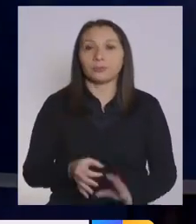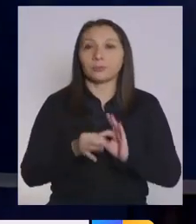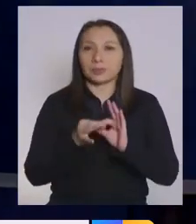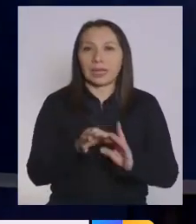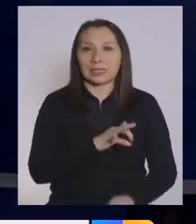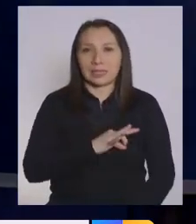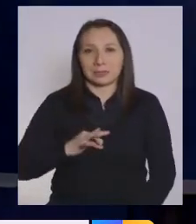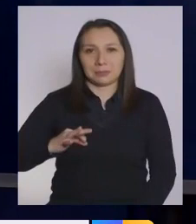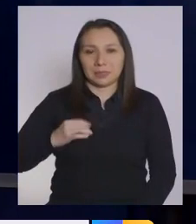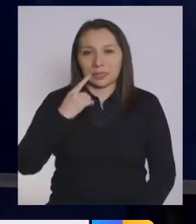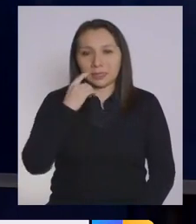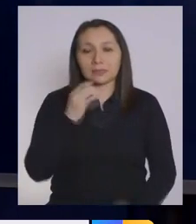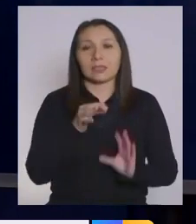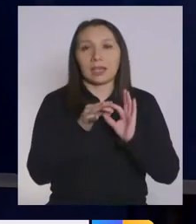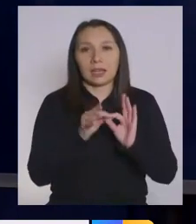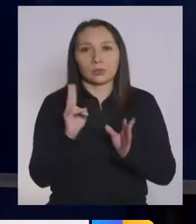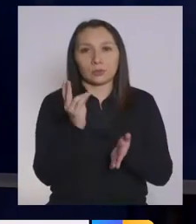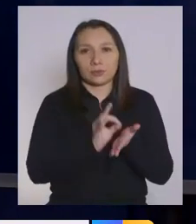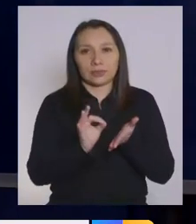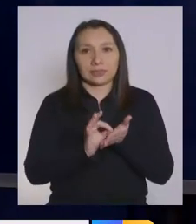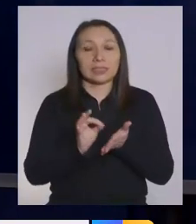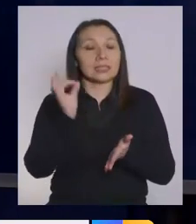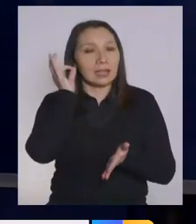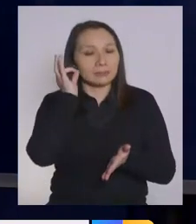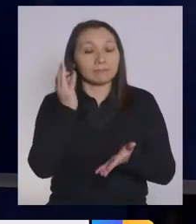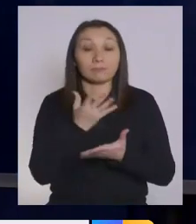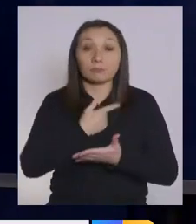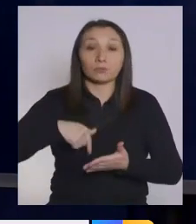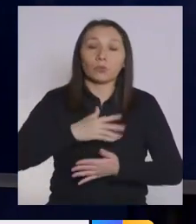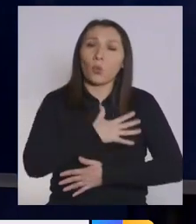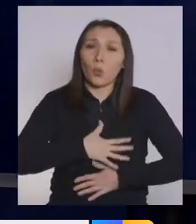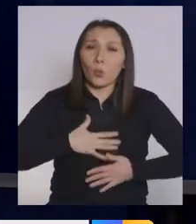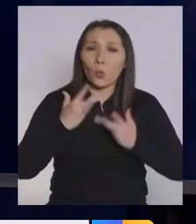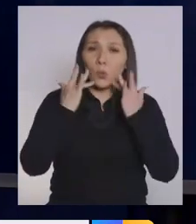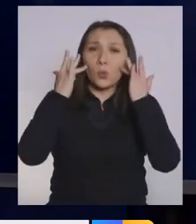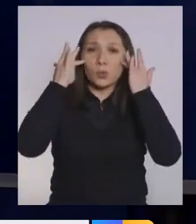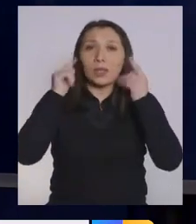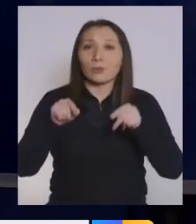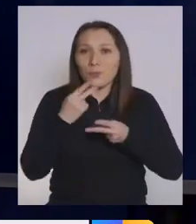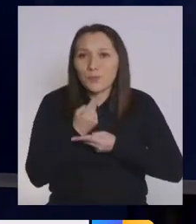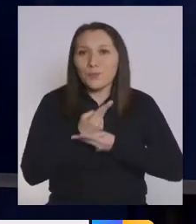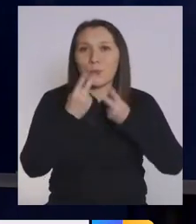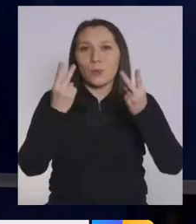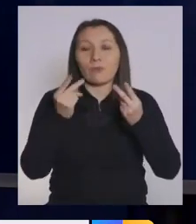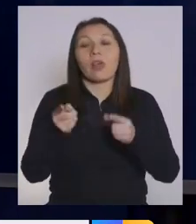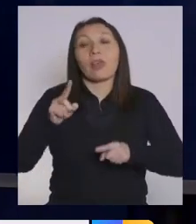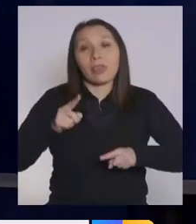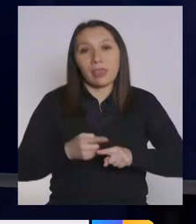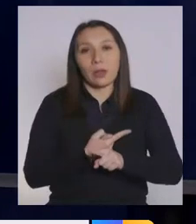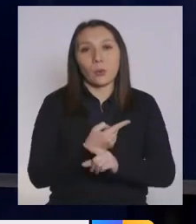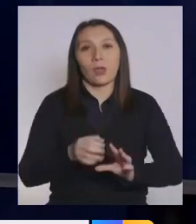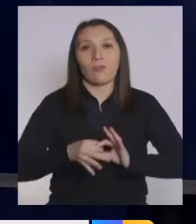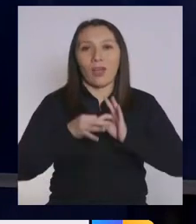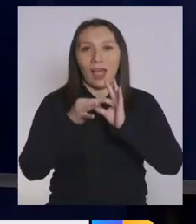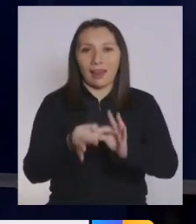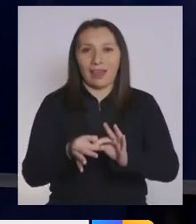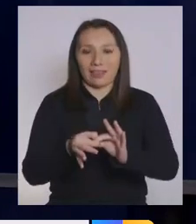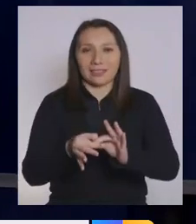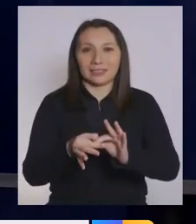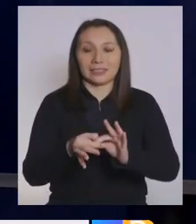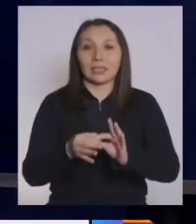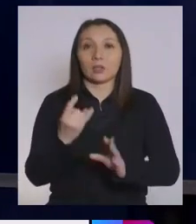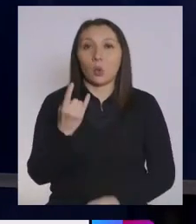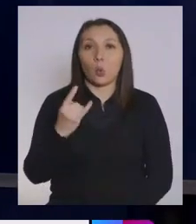ministro. Muchas gracias, subsecretaria. Estamos contentos de estar aquí haciendo este anuncio y nuevamente agradecer a